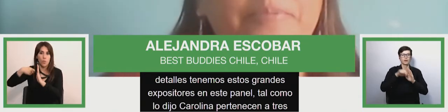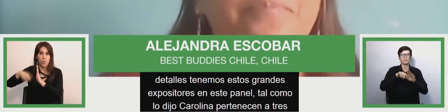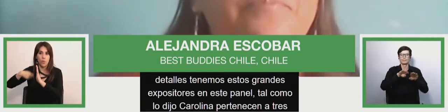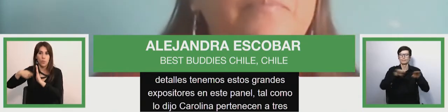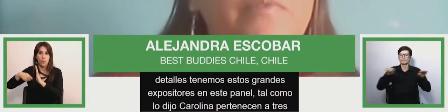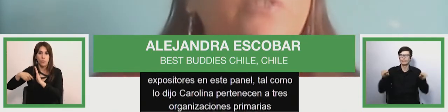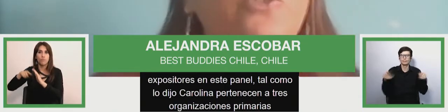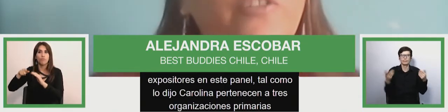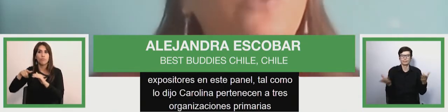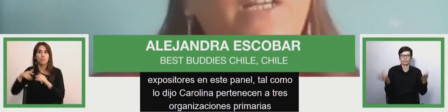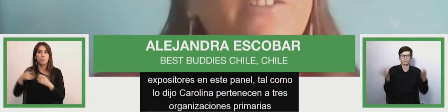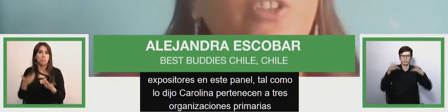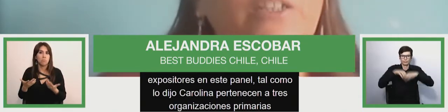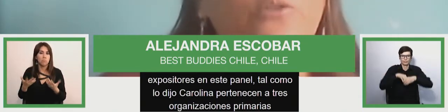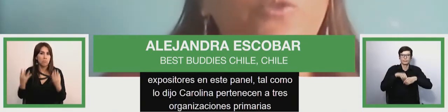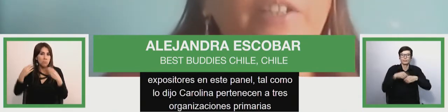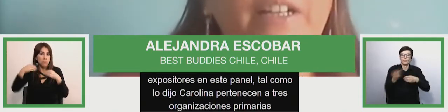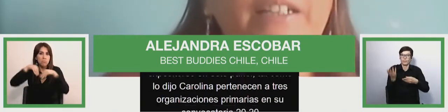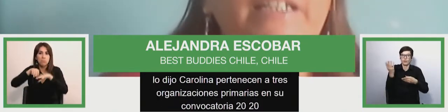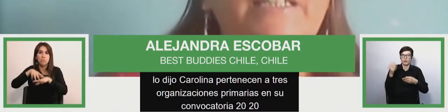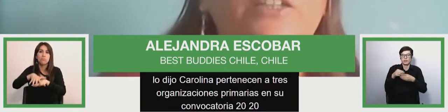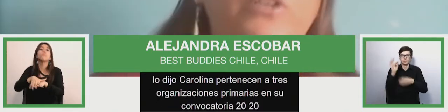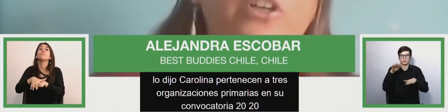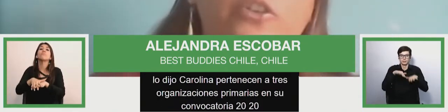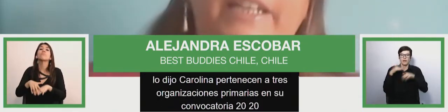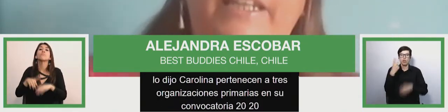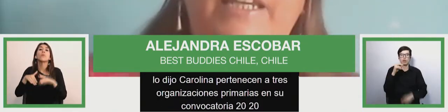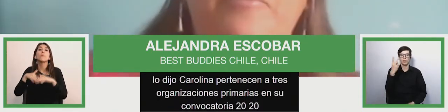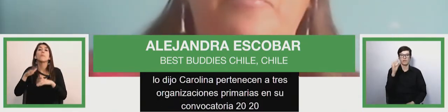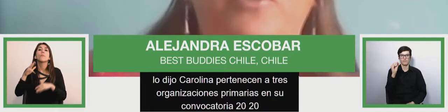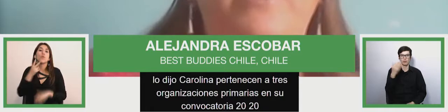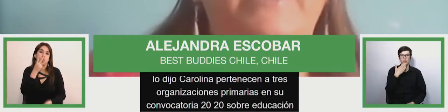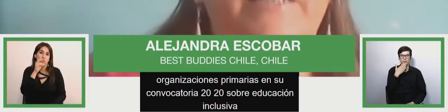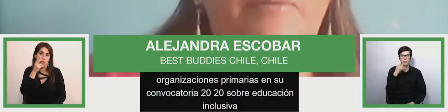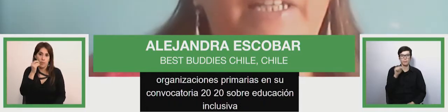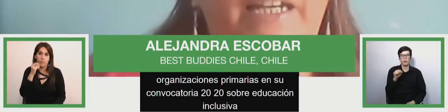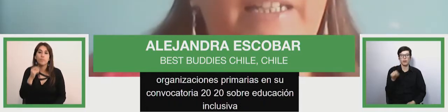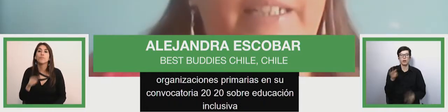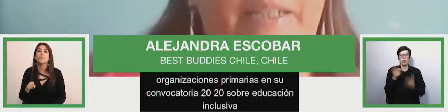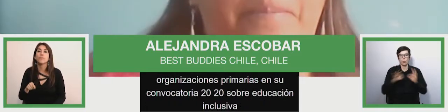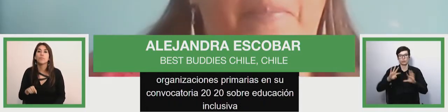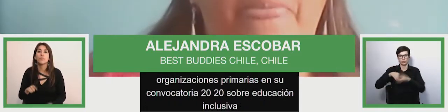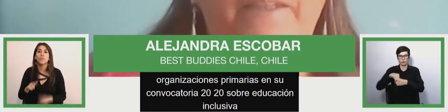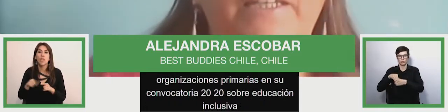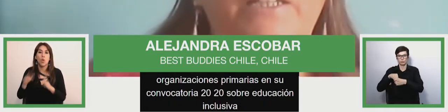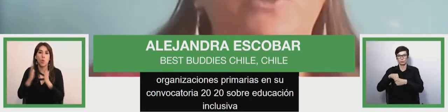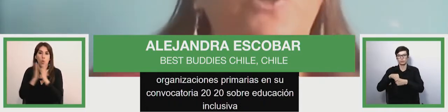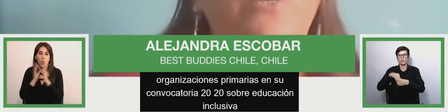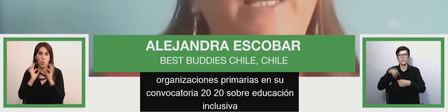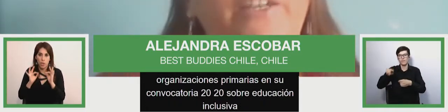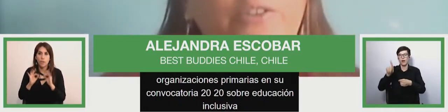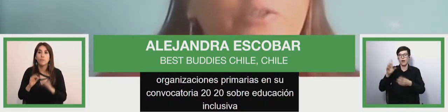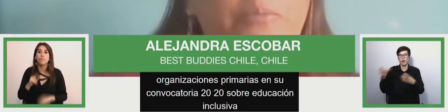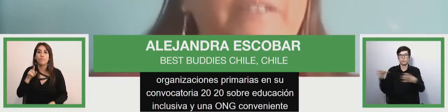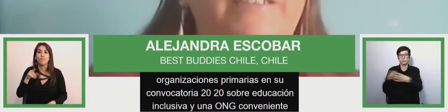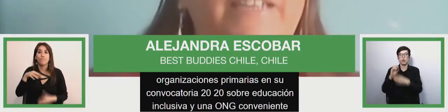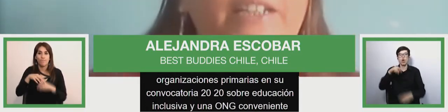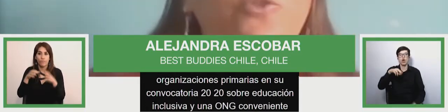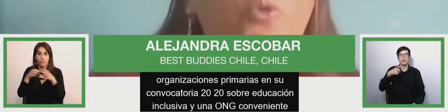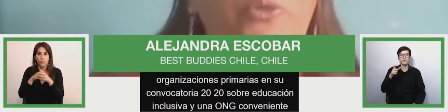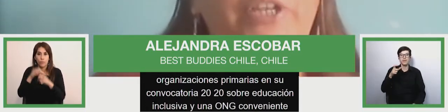sobre educación inclusiva y una ONG proveniente de América Latina. Todos ellos